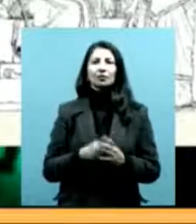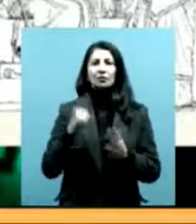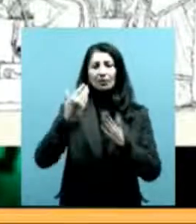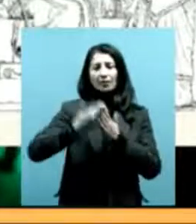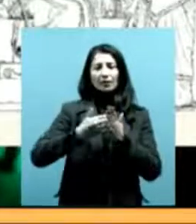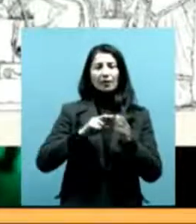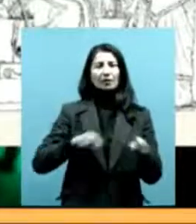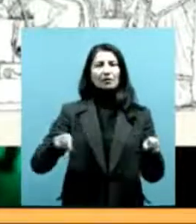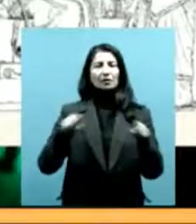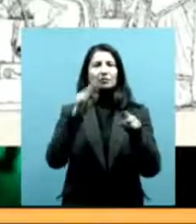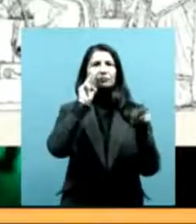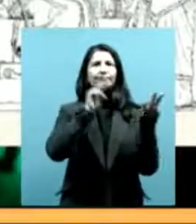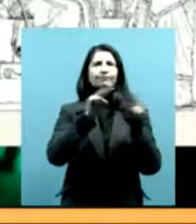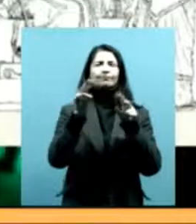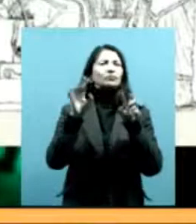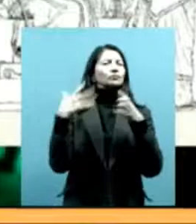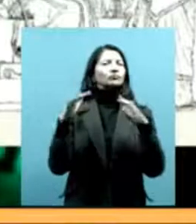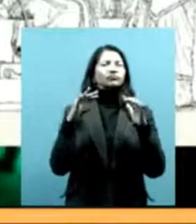tengan ese poder especial,